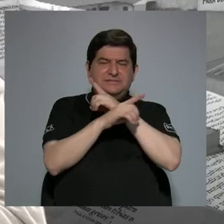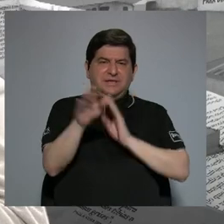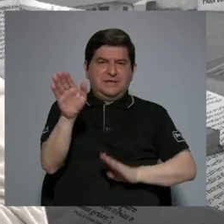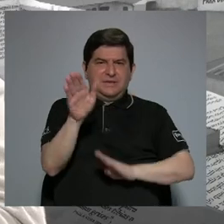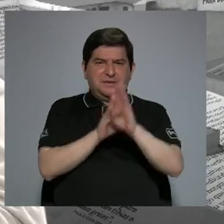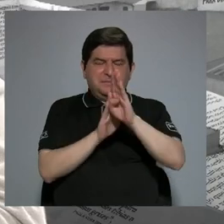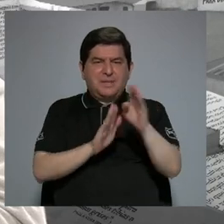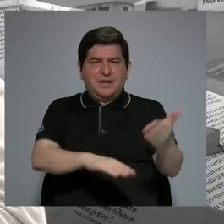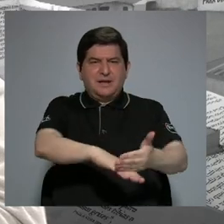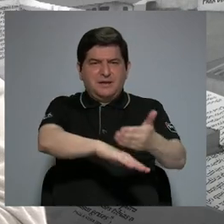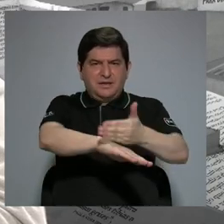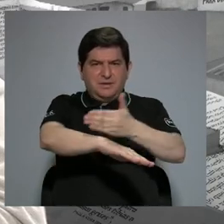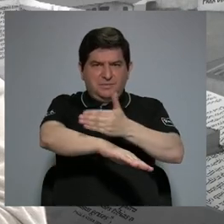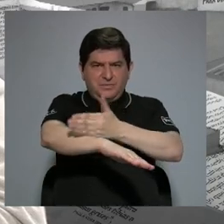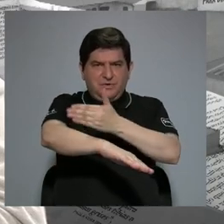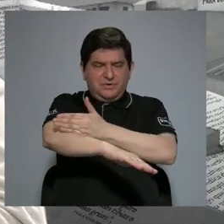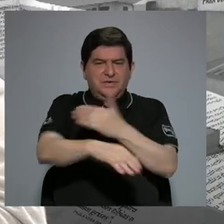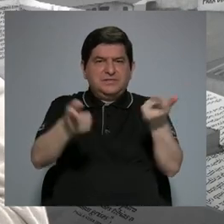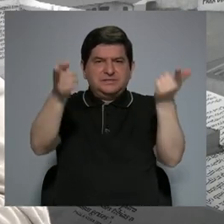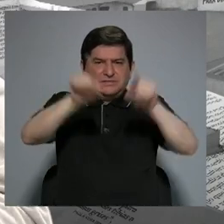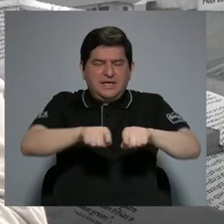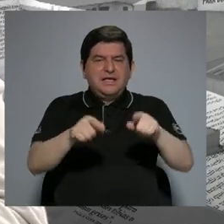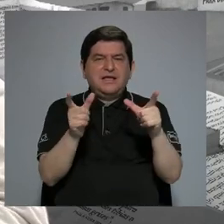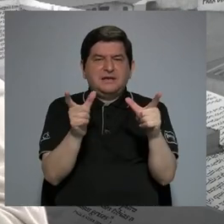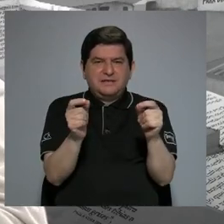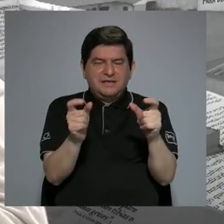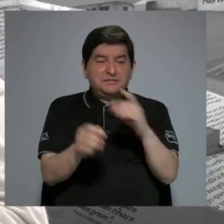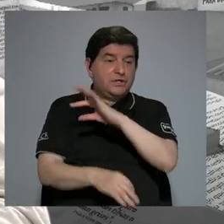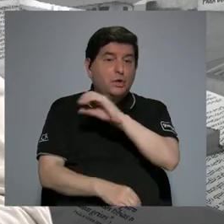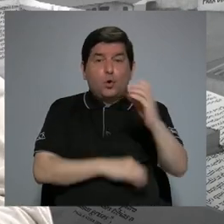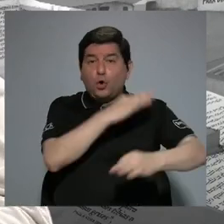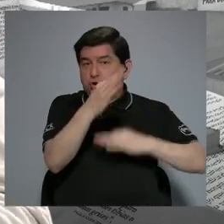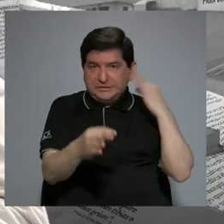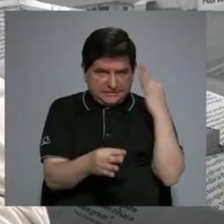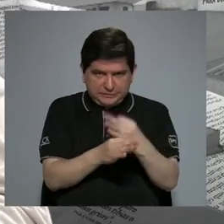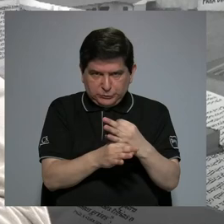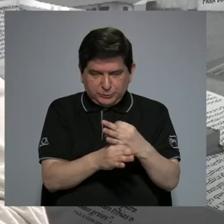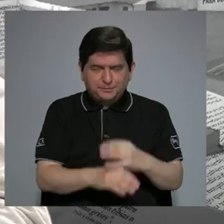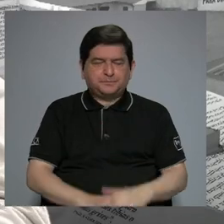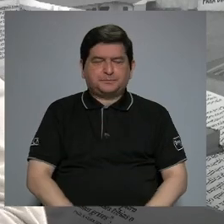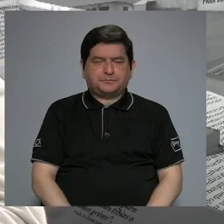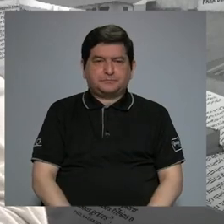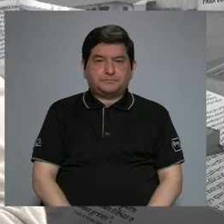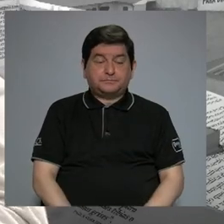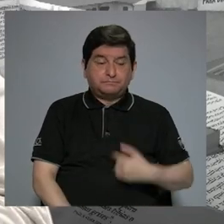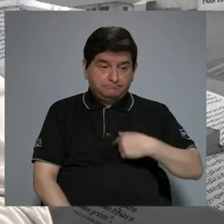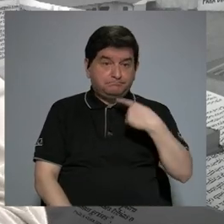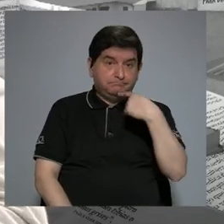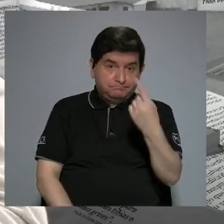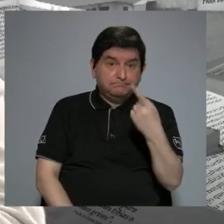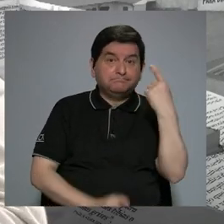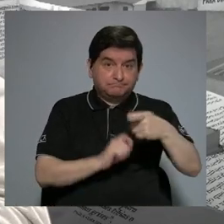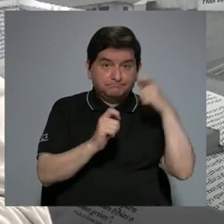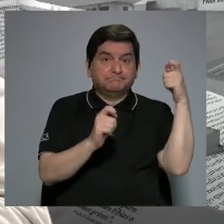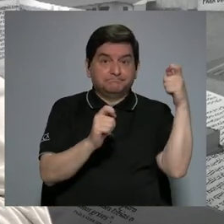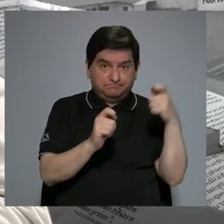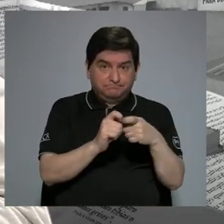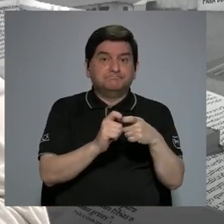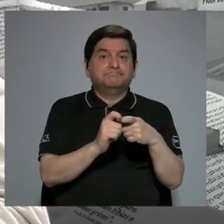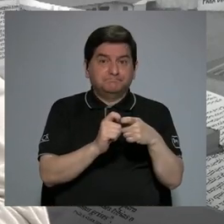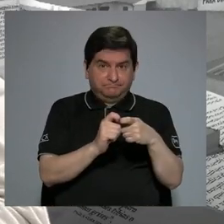desarrollo y la progresión de estos casos de cáncer o de este tipo de cáncer. Y de hecho, es decir, que precisamente